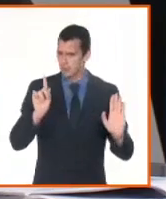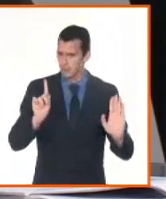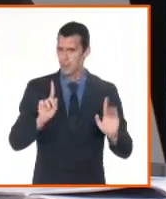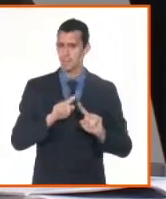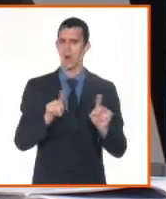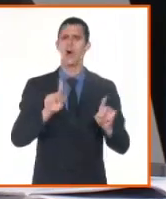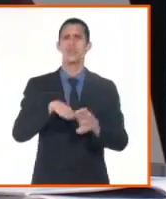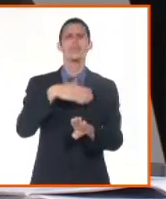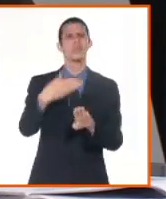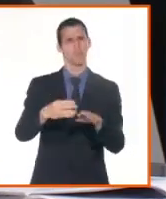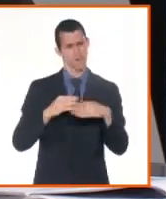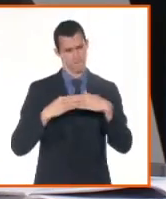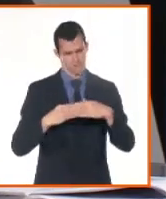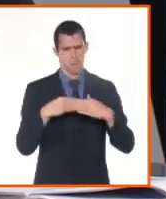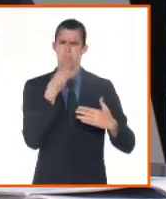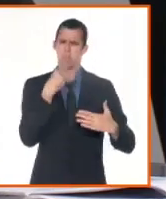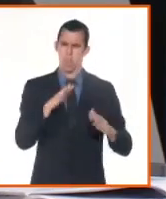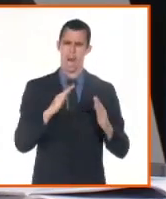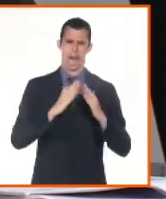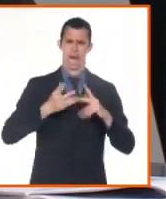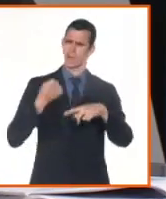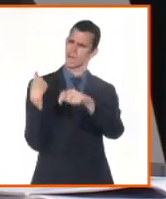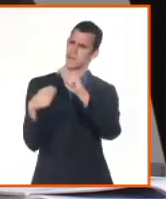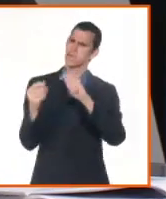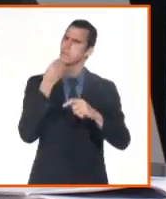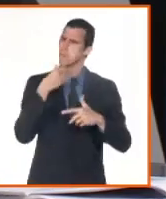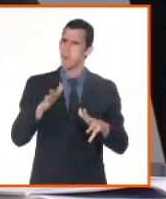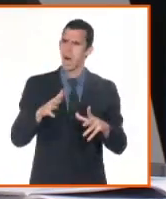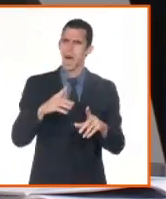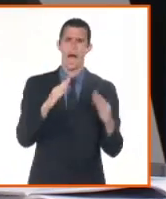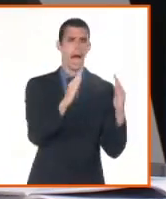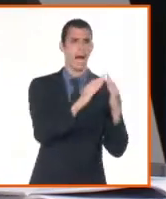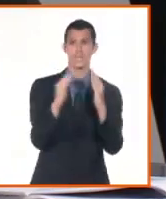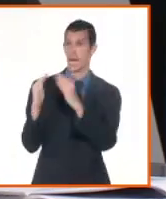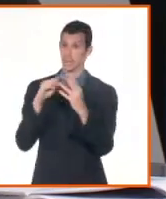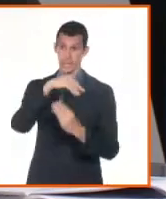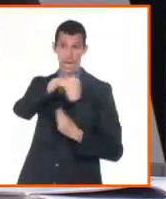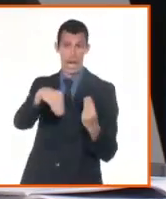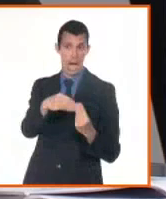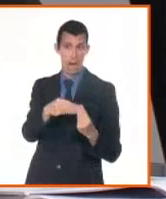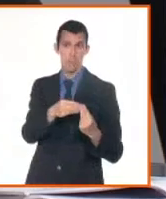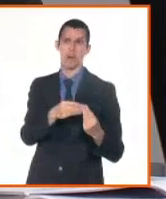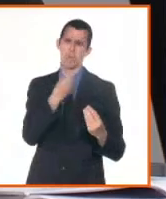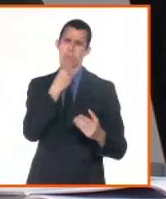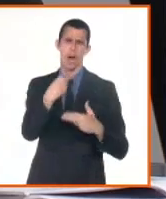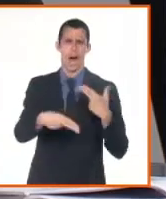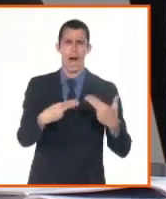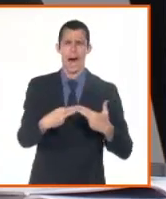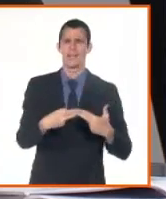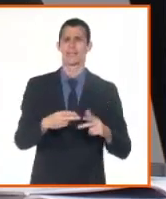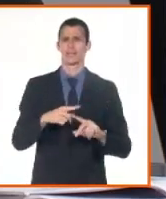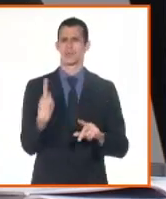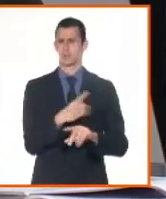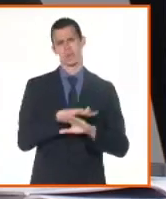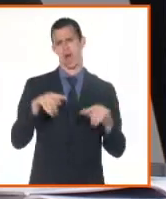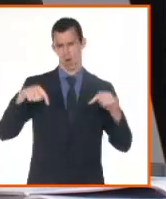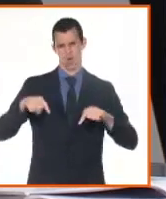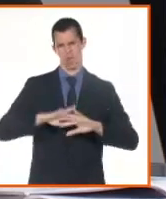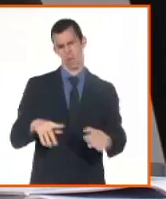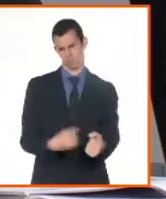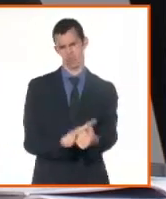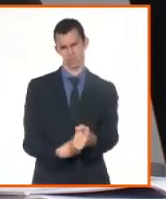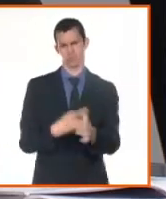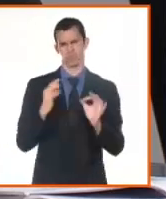inscripción. Se explicaba anteriormente, no solo para la persona que va a adquirir ese